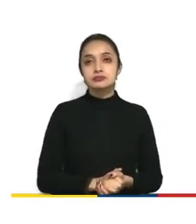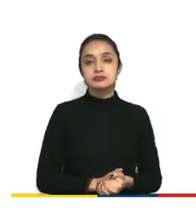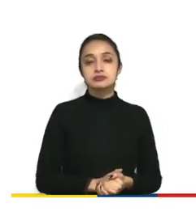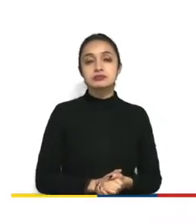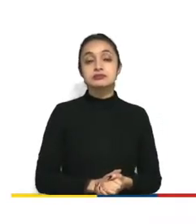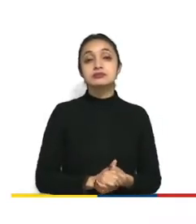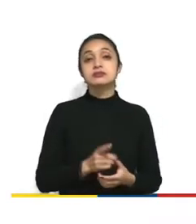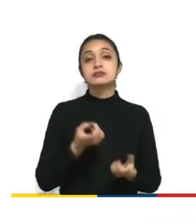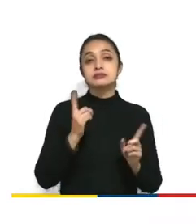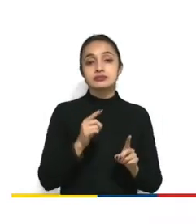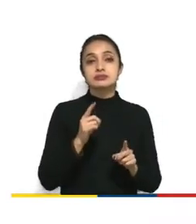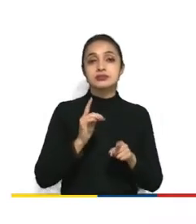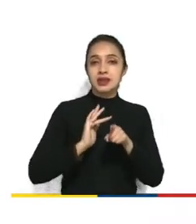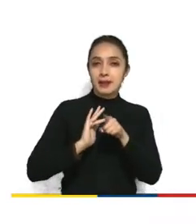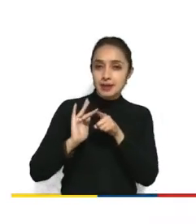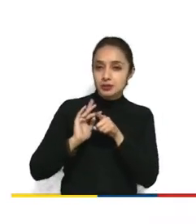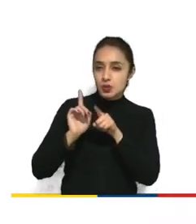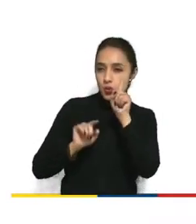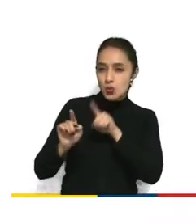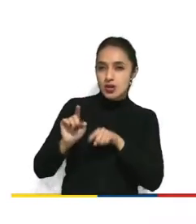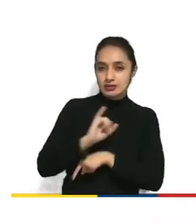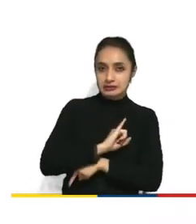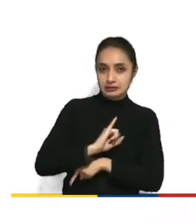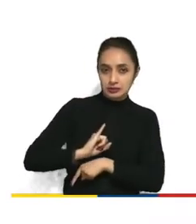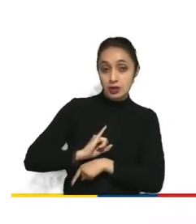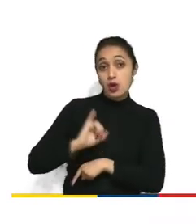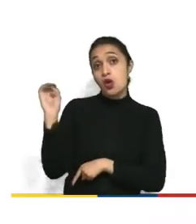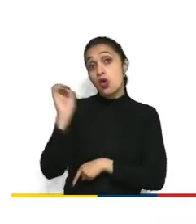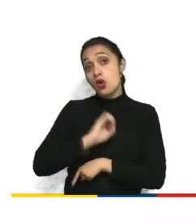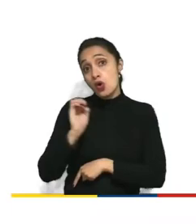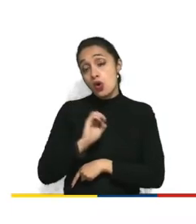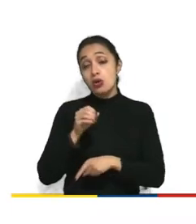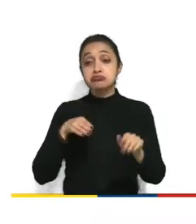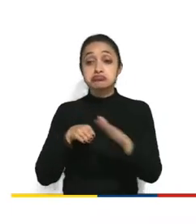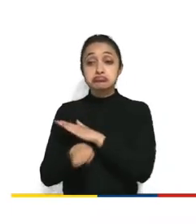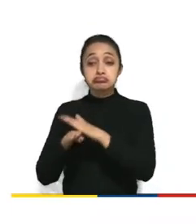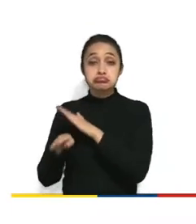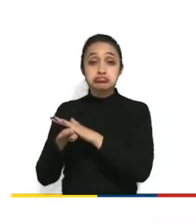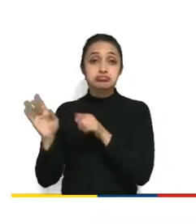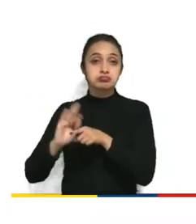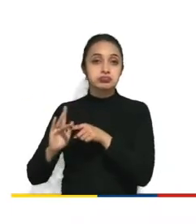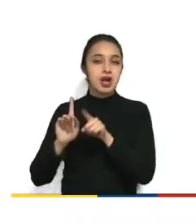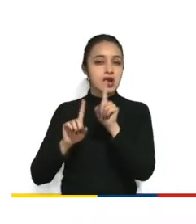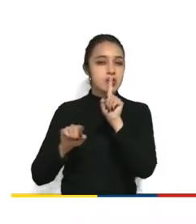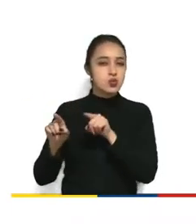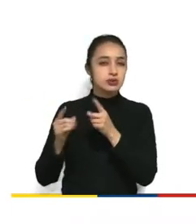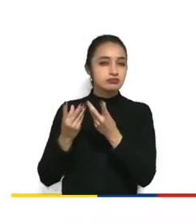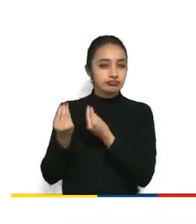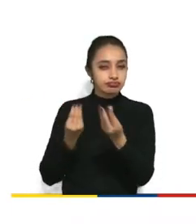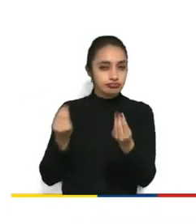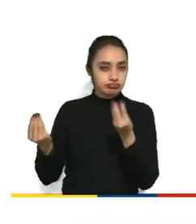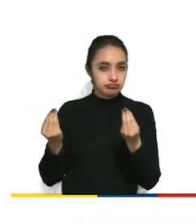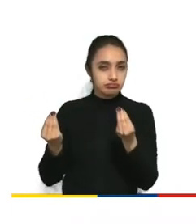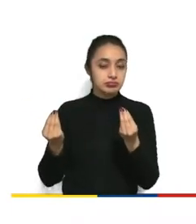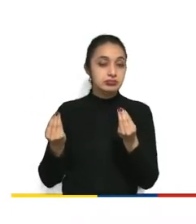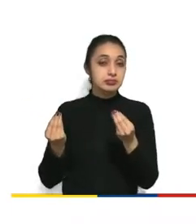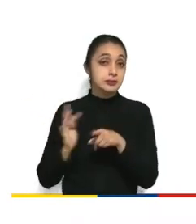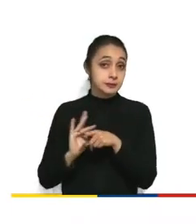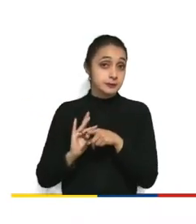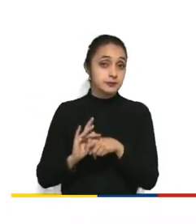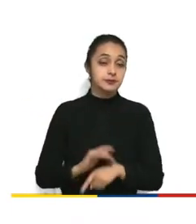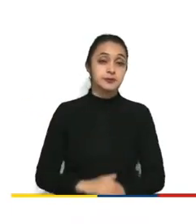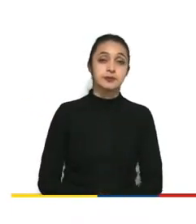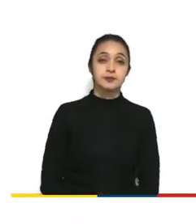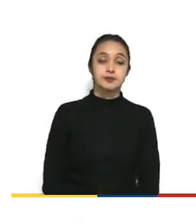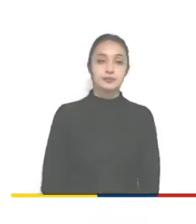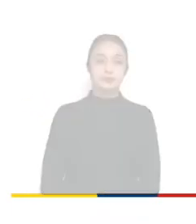aplicaciones individuales o zero rating de tipos de aplicaciones and then there is zero rating of